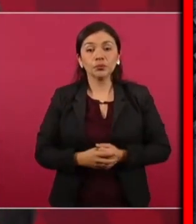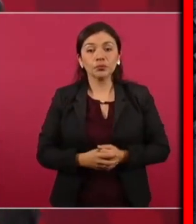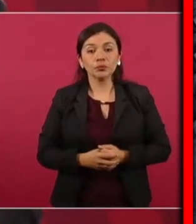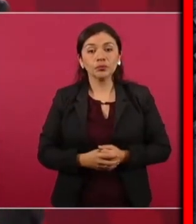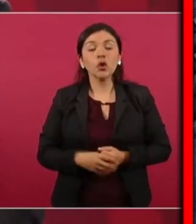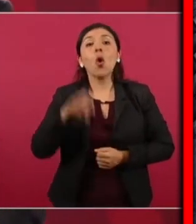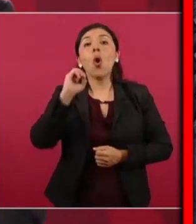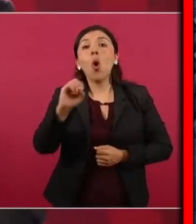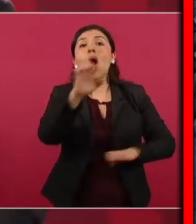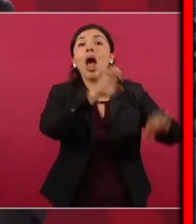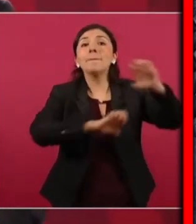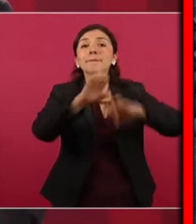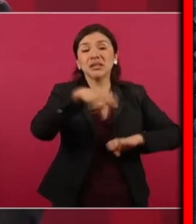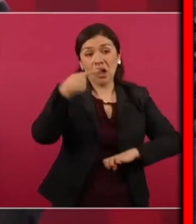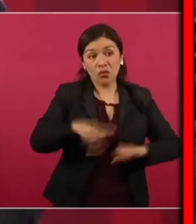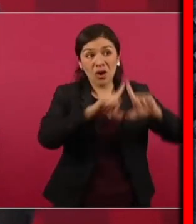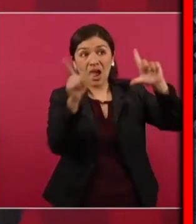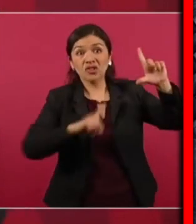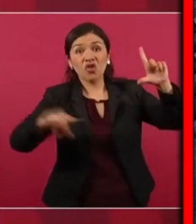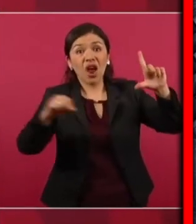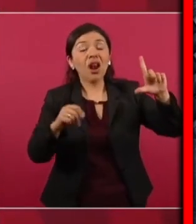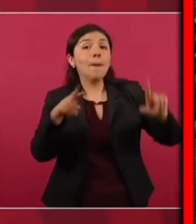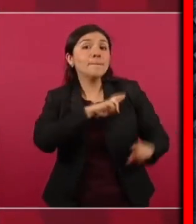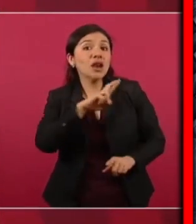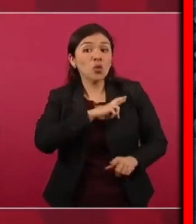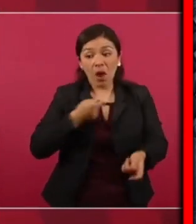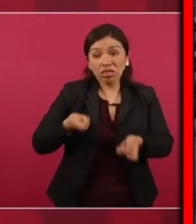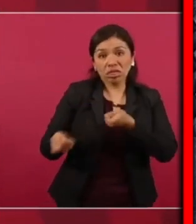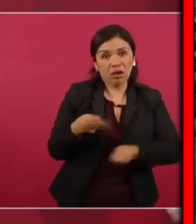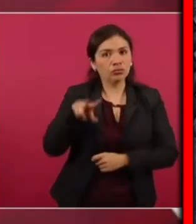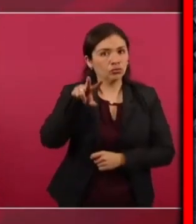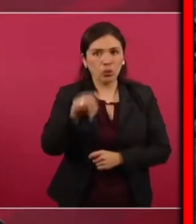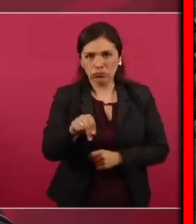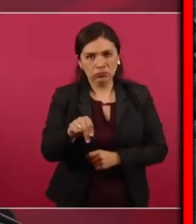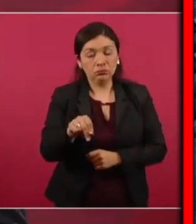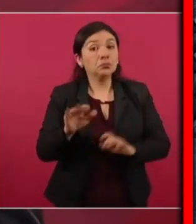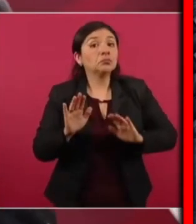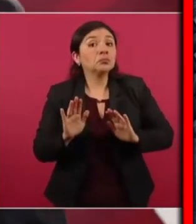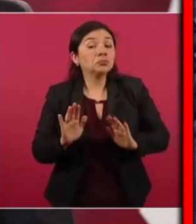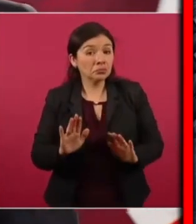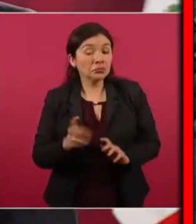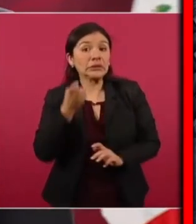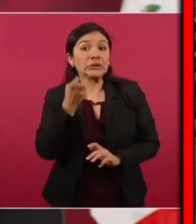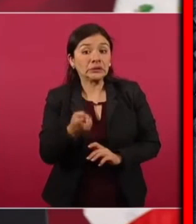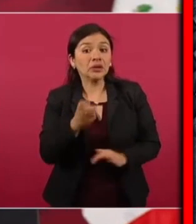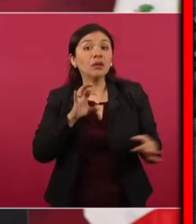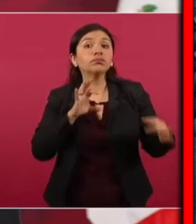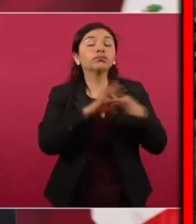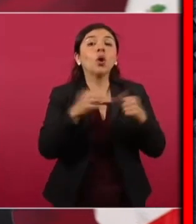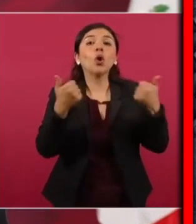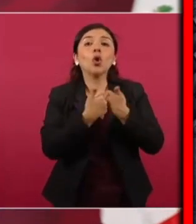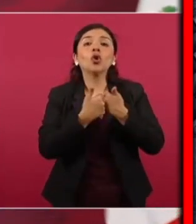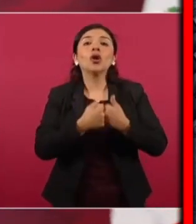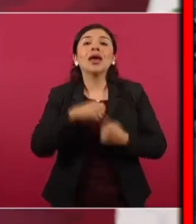empresas nacionales va a depender de la Secretaría